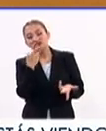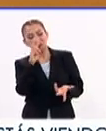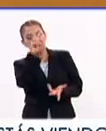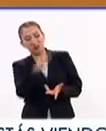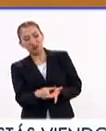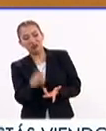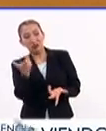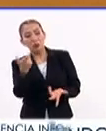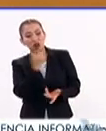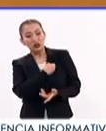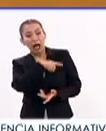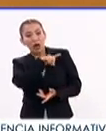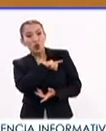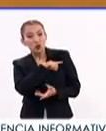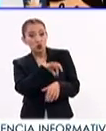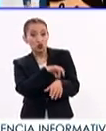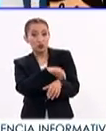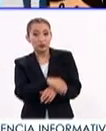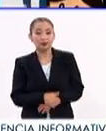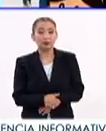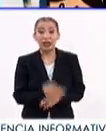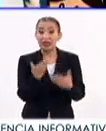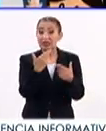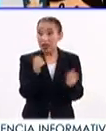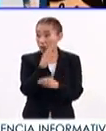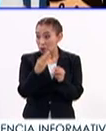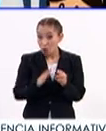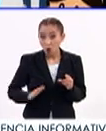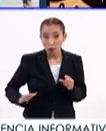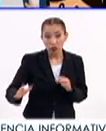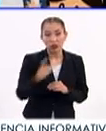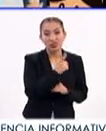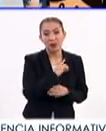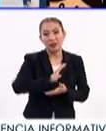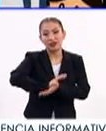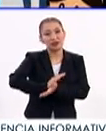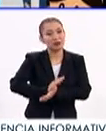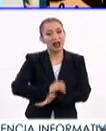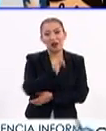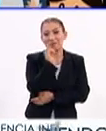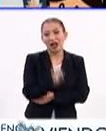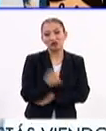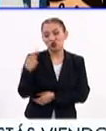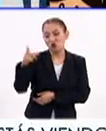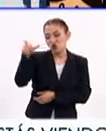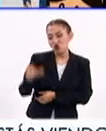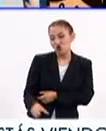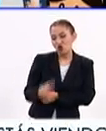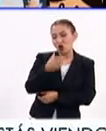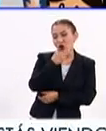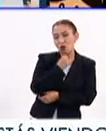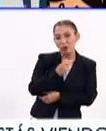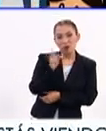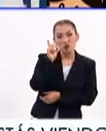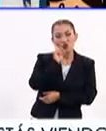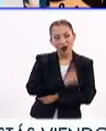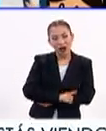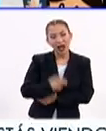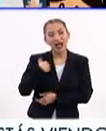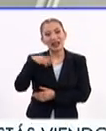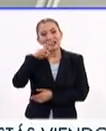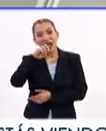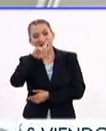de la salud, de lo médico. Nadie en el mundo debe ser discriminado por su género, identidad de género,